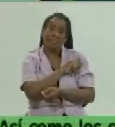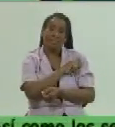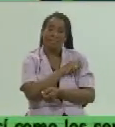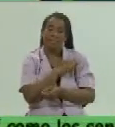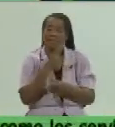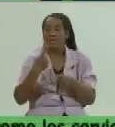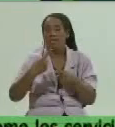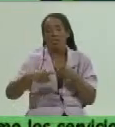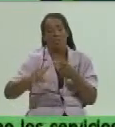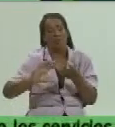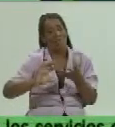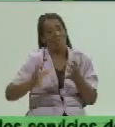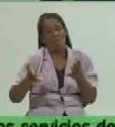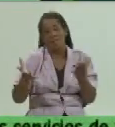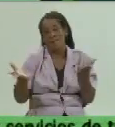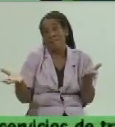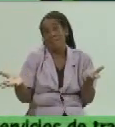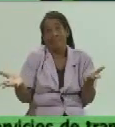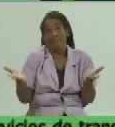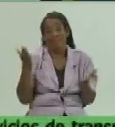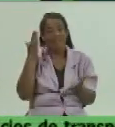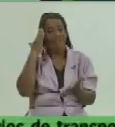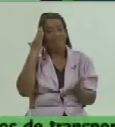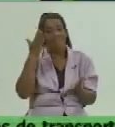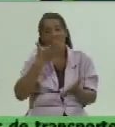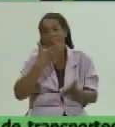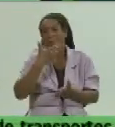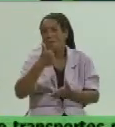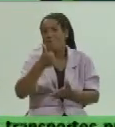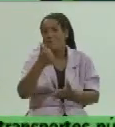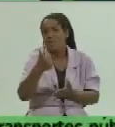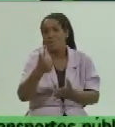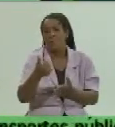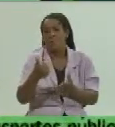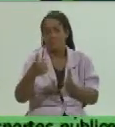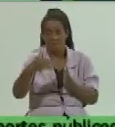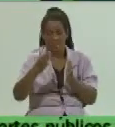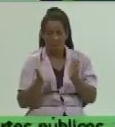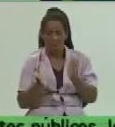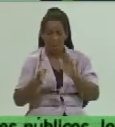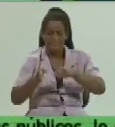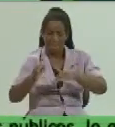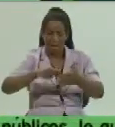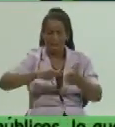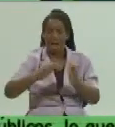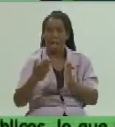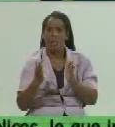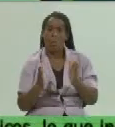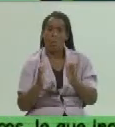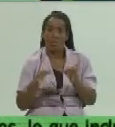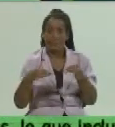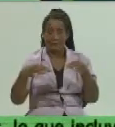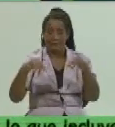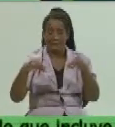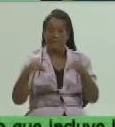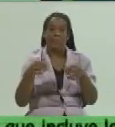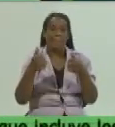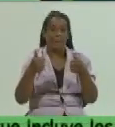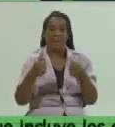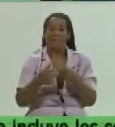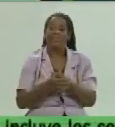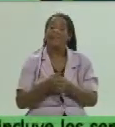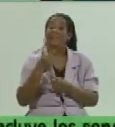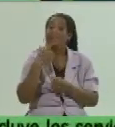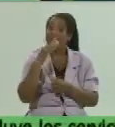manera de expresión sea beneficiados empacados con toda una variedad decir también Fauto